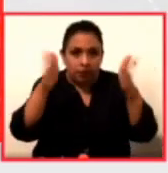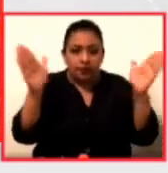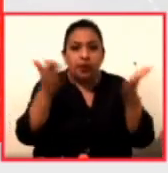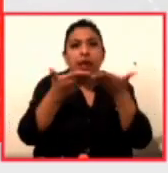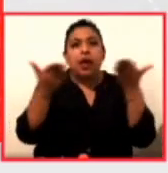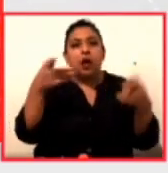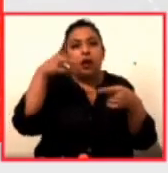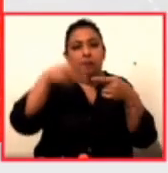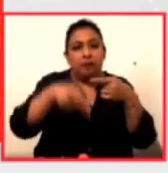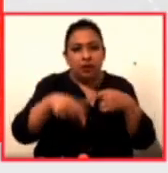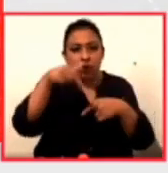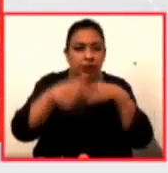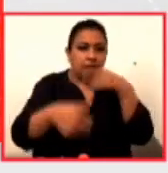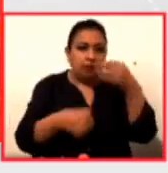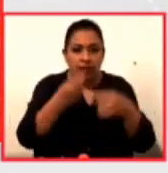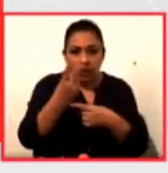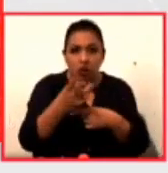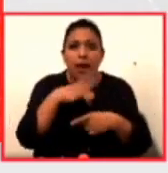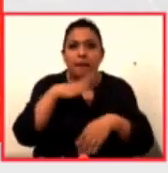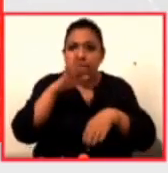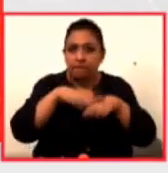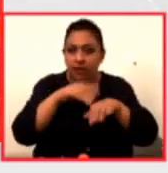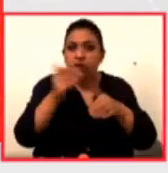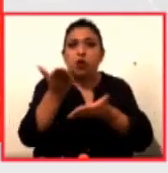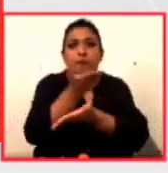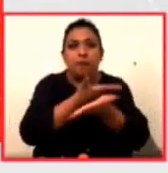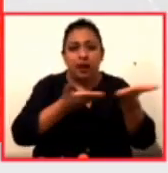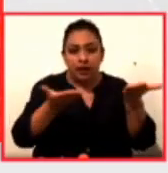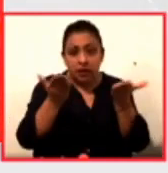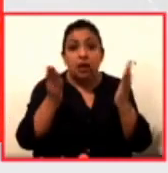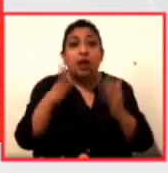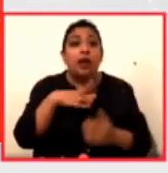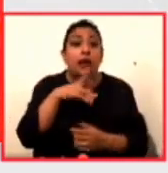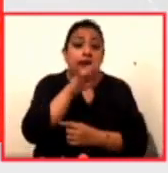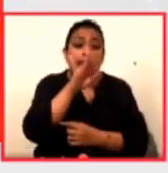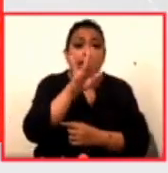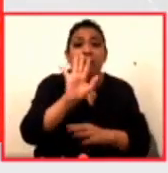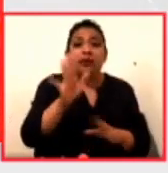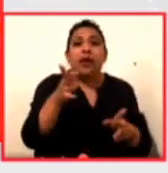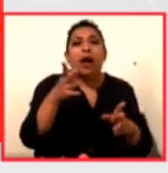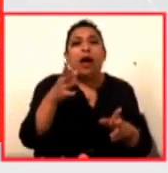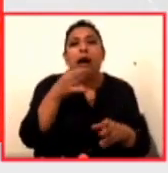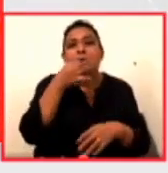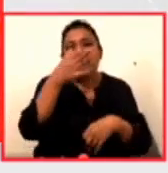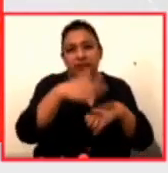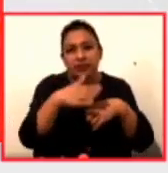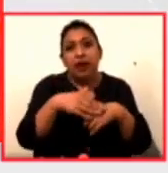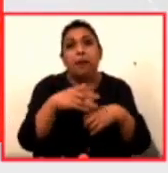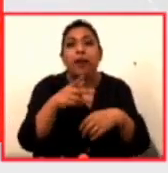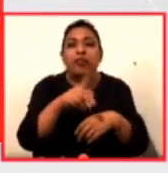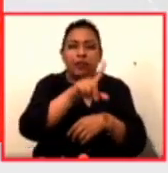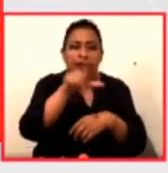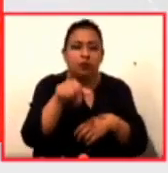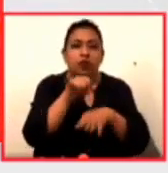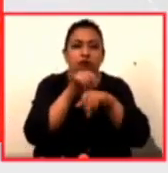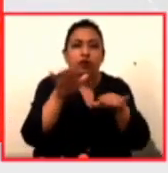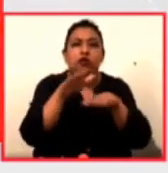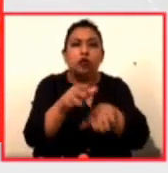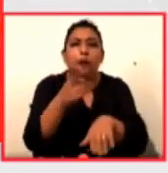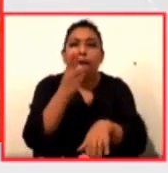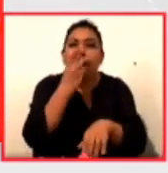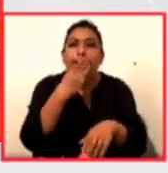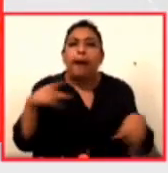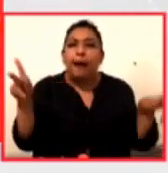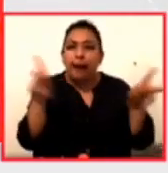Aquí en Noticias 22 tenemos mucho más que compartir con todos ustedes. Rafa ya anunciábamos hablar de las abejas un poco más adelante y antes de la